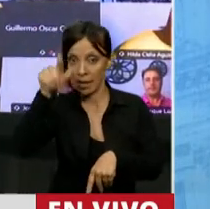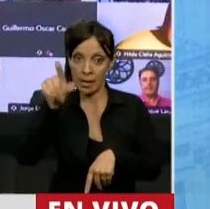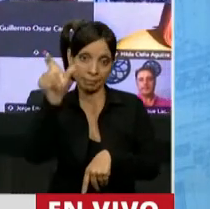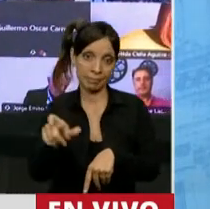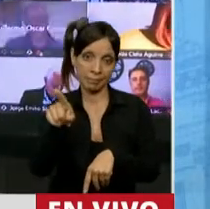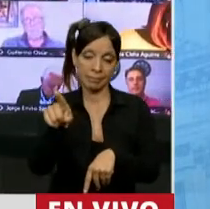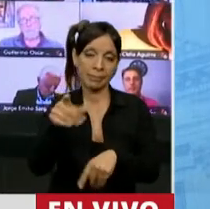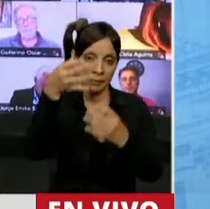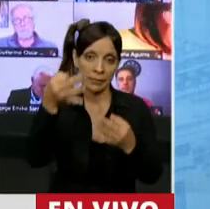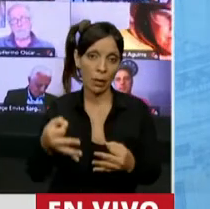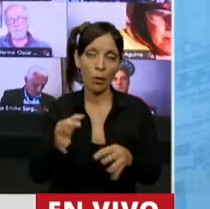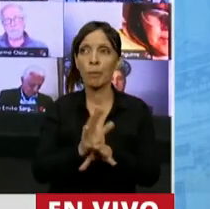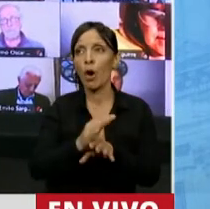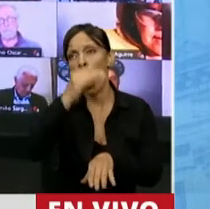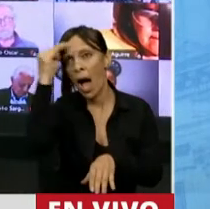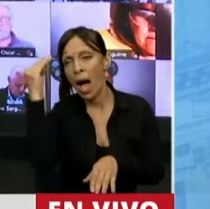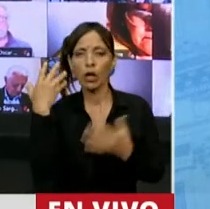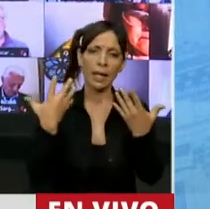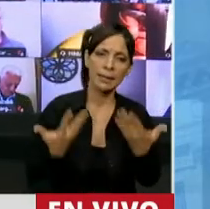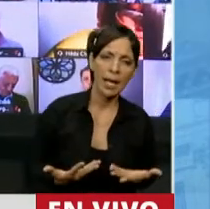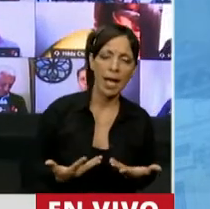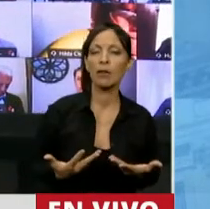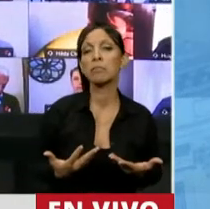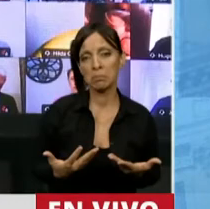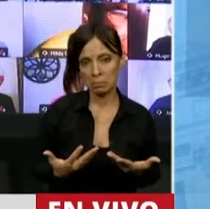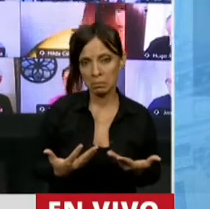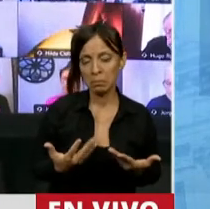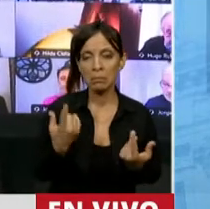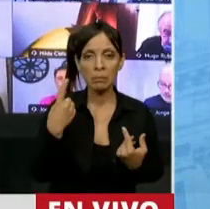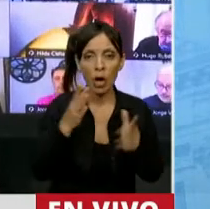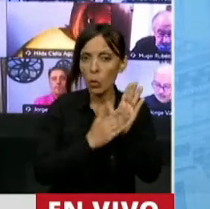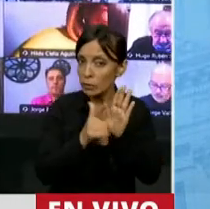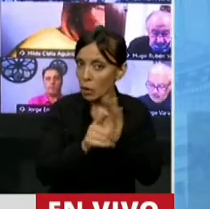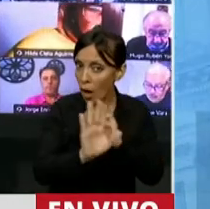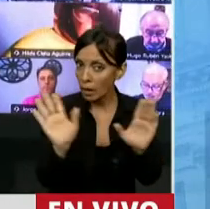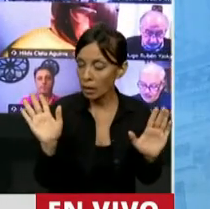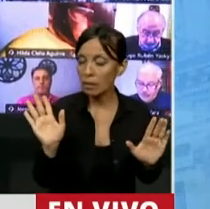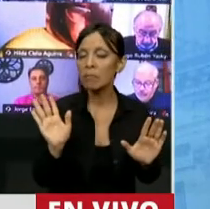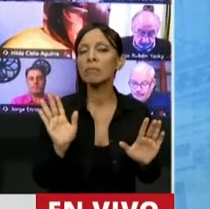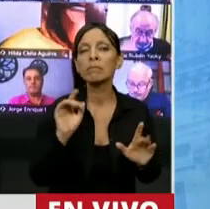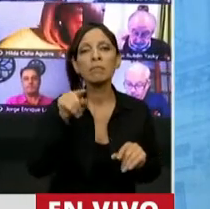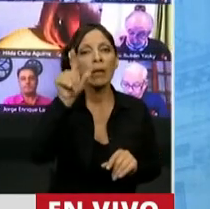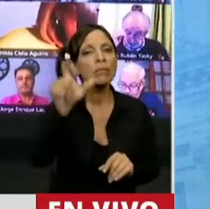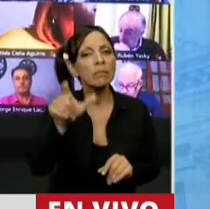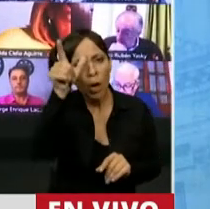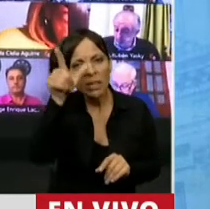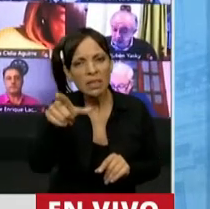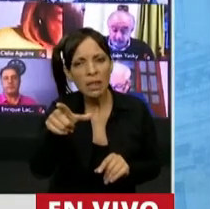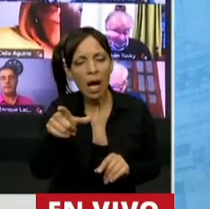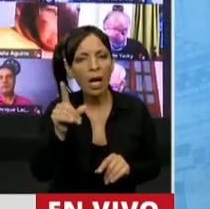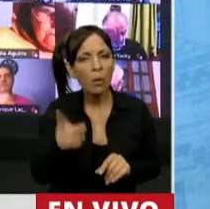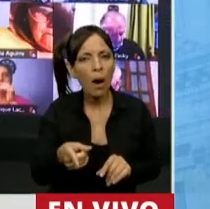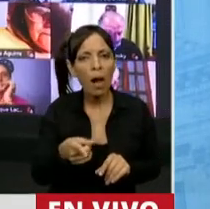probablemente agotado, cansado, que no tiene justificación. No le ha